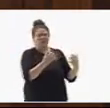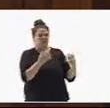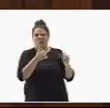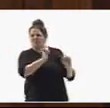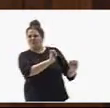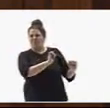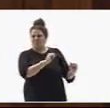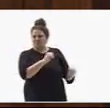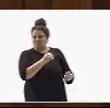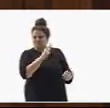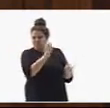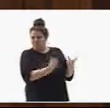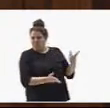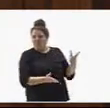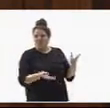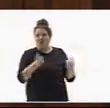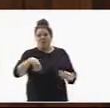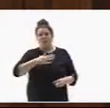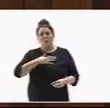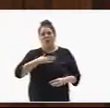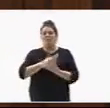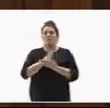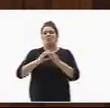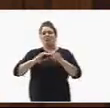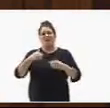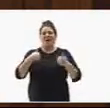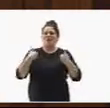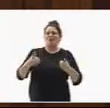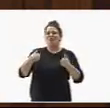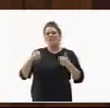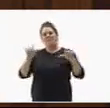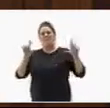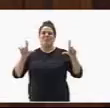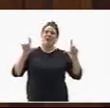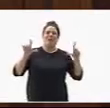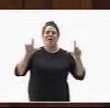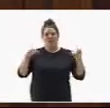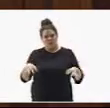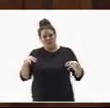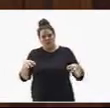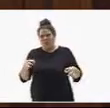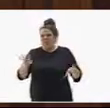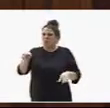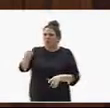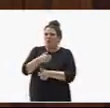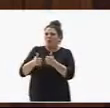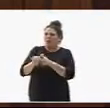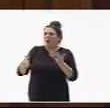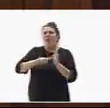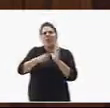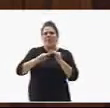en algunos medios de comunicación, su prioridad que siempre ha sido sacar adelante una ley del suelo,